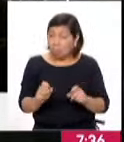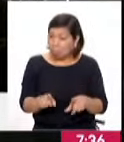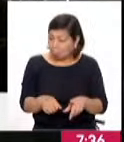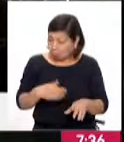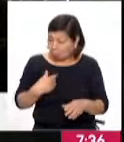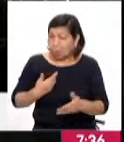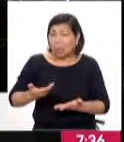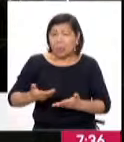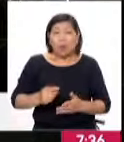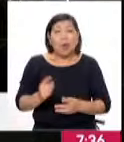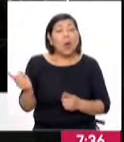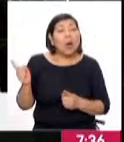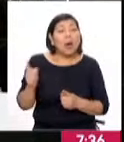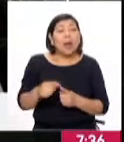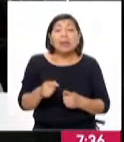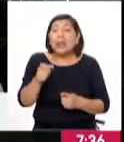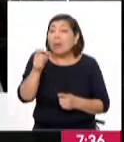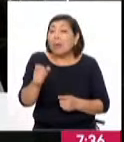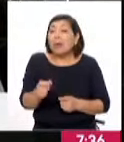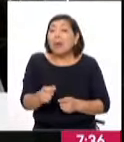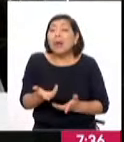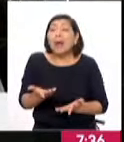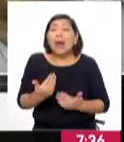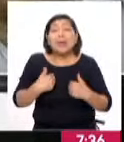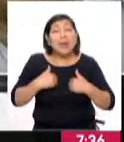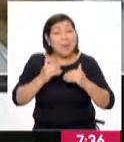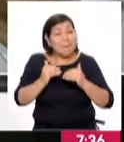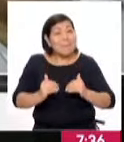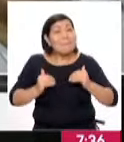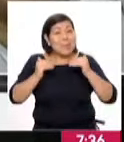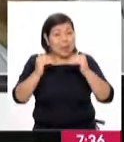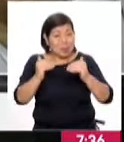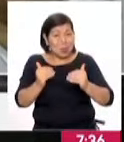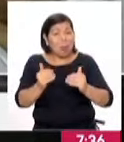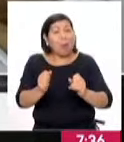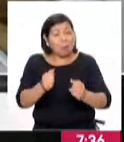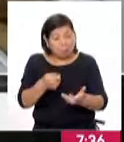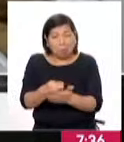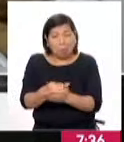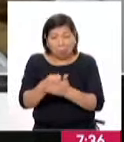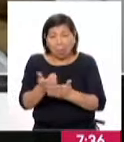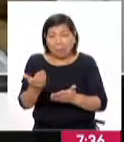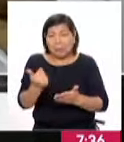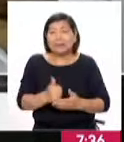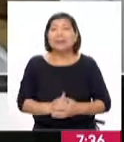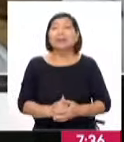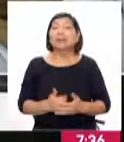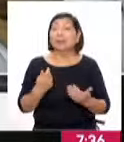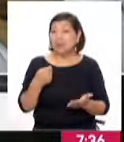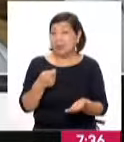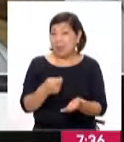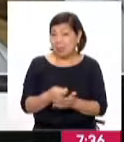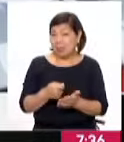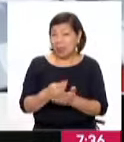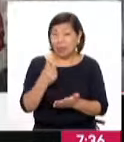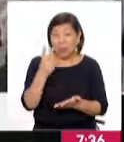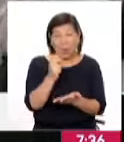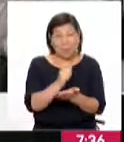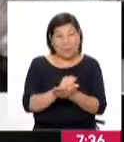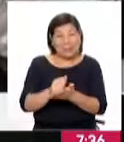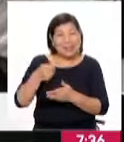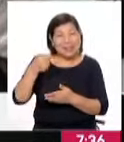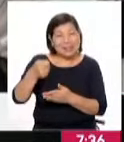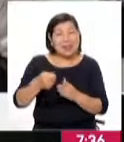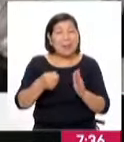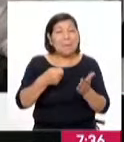vamos a atender hasta el último beneficiario para que pueda ser atendido el día de hoy. Este pago bimensual de Pension